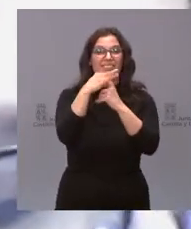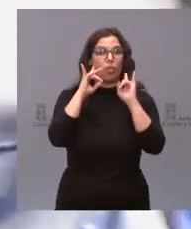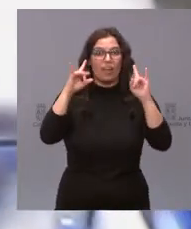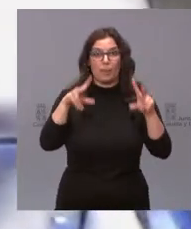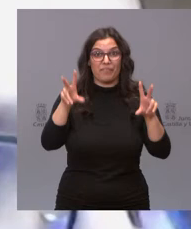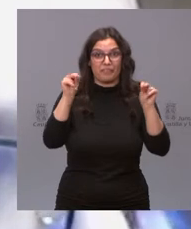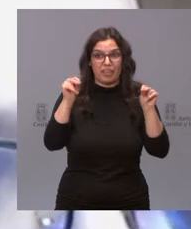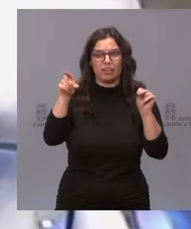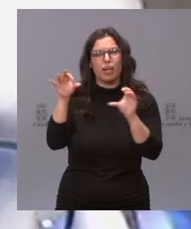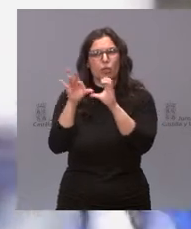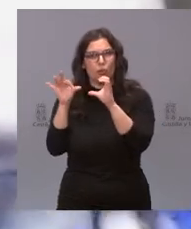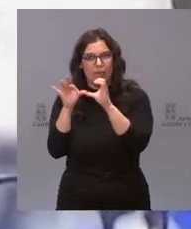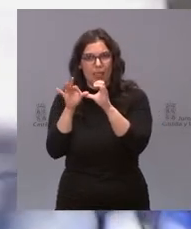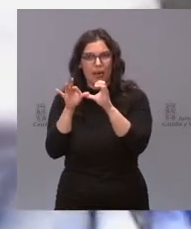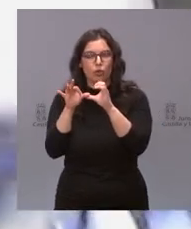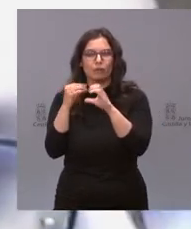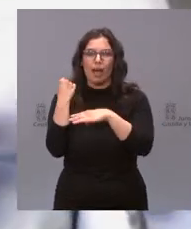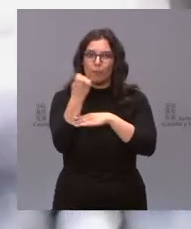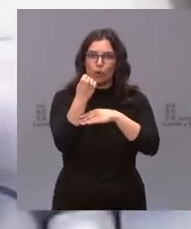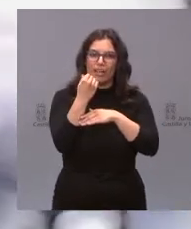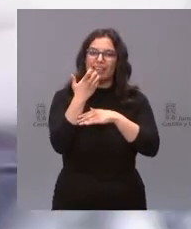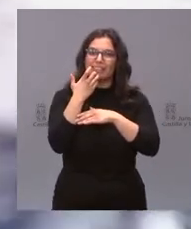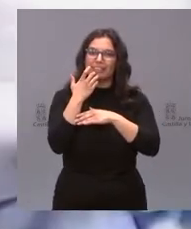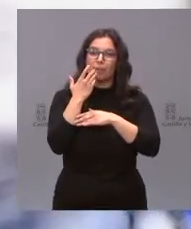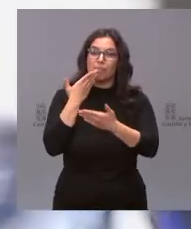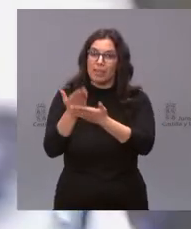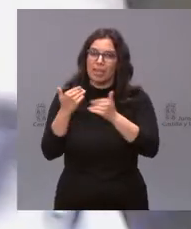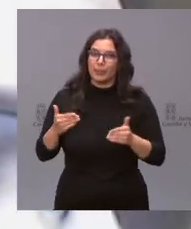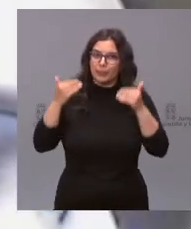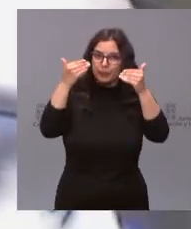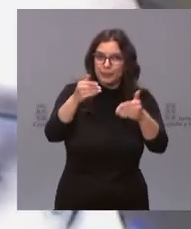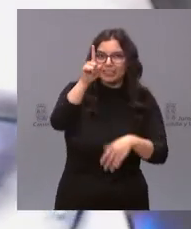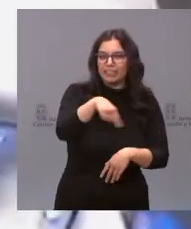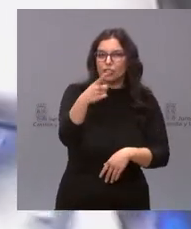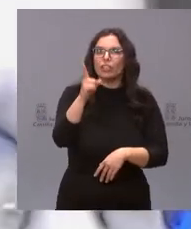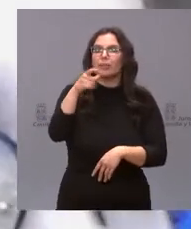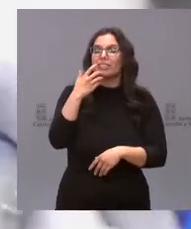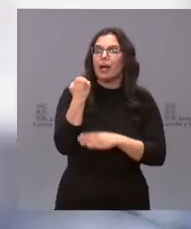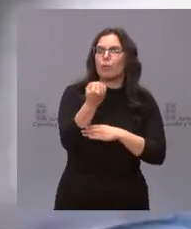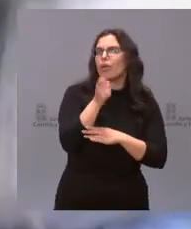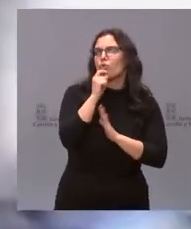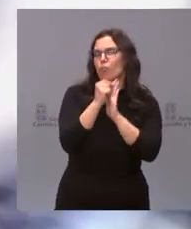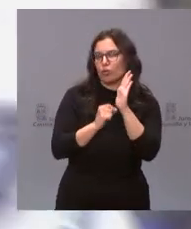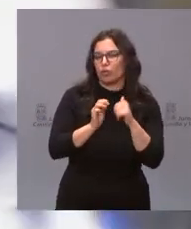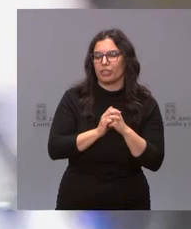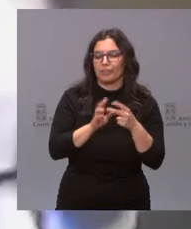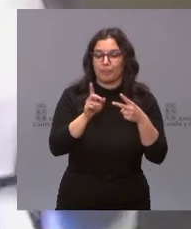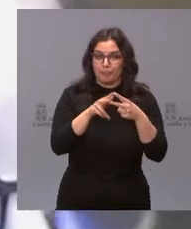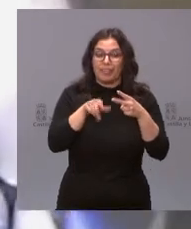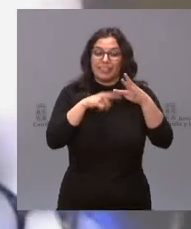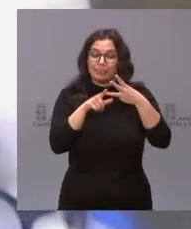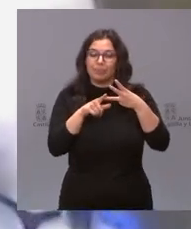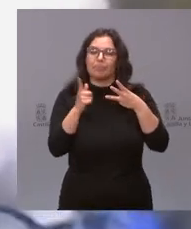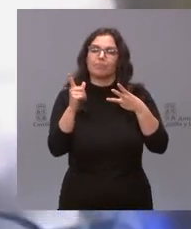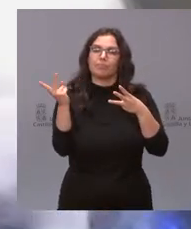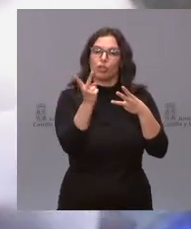Ciudadanos estaría dispuesto a apoyar una prórroga y en qué condiciones y luego por otra parte sí que quería preguntarles a ambos por la situación de